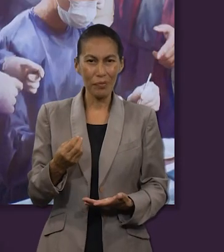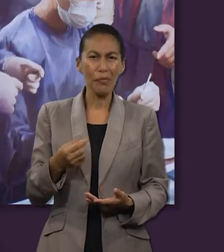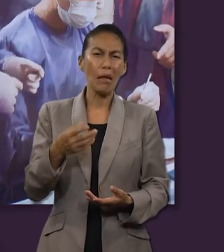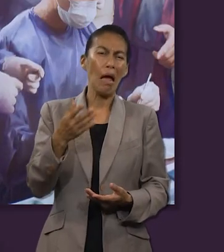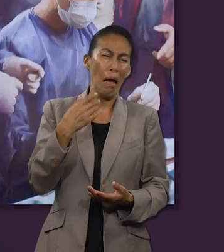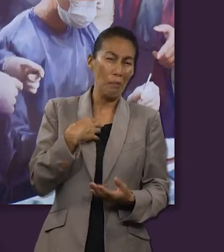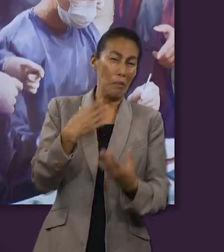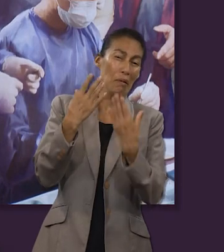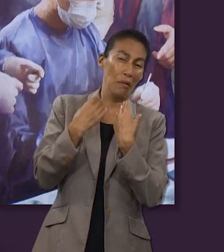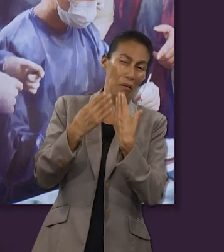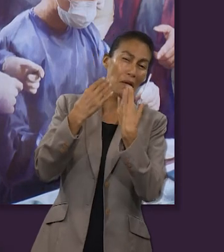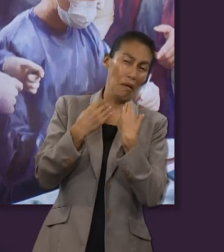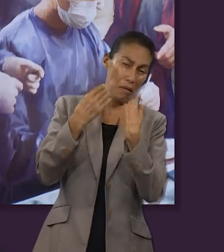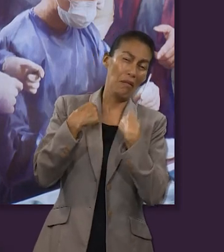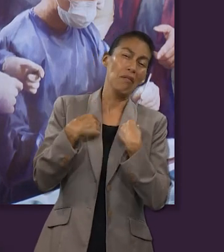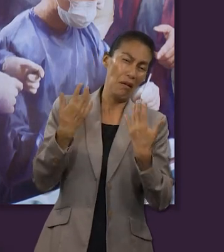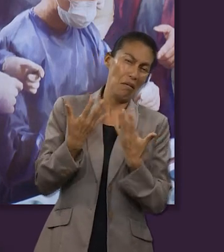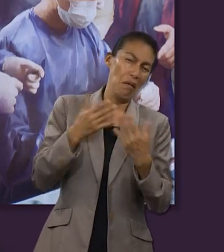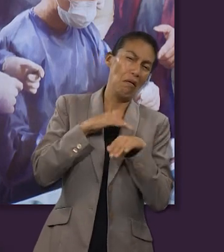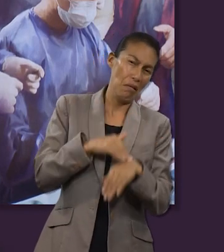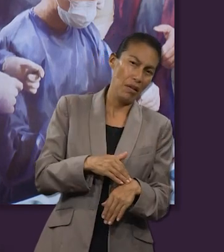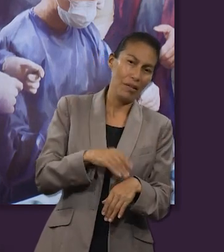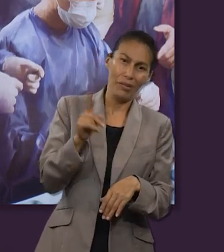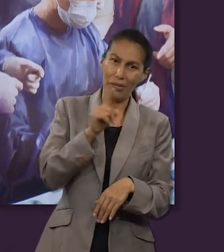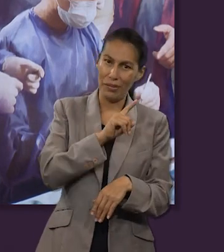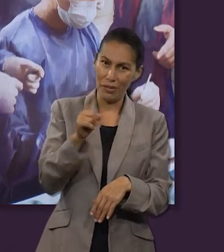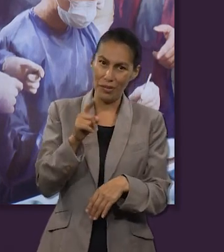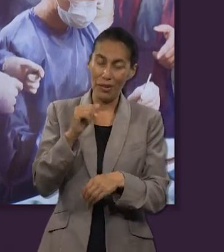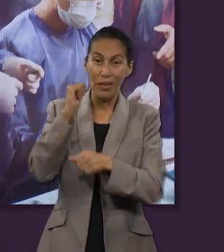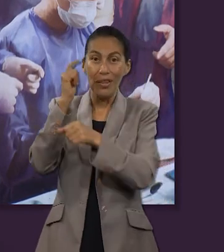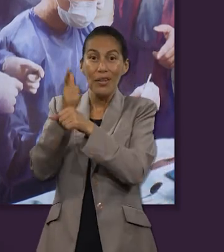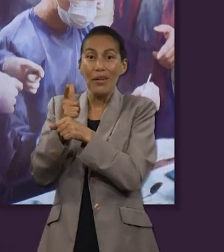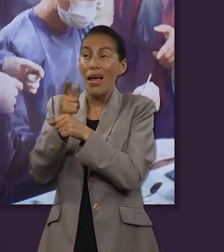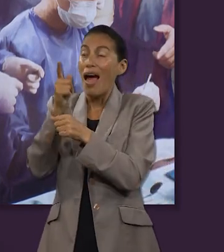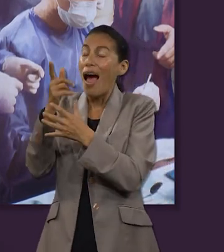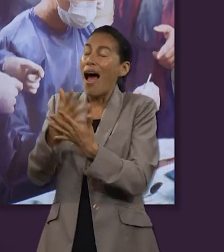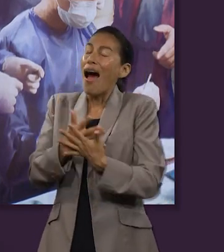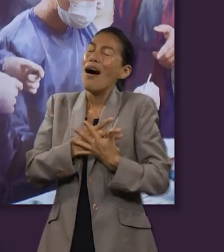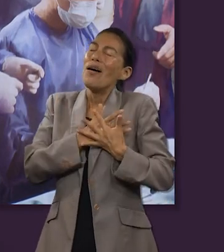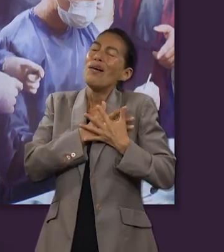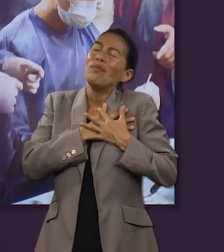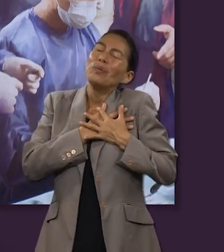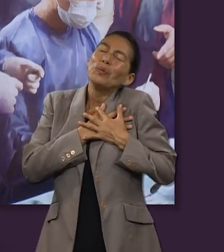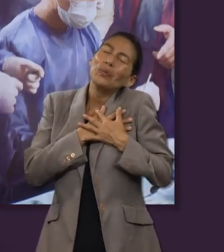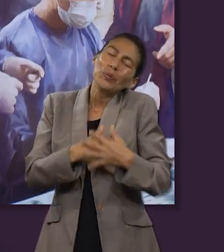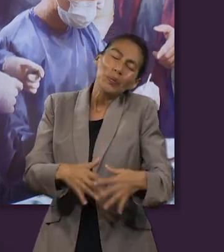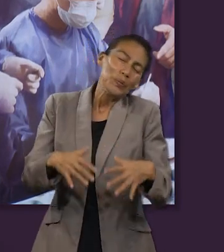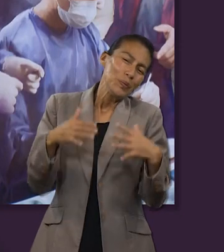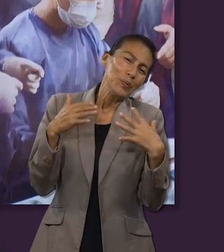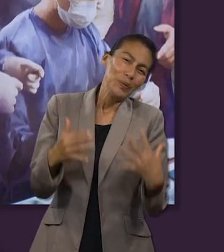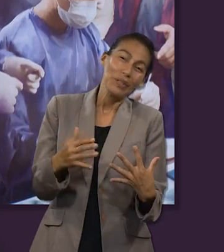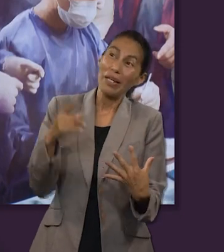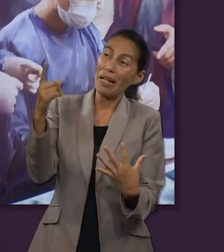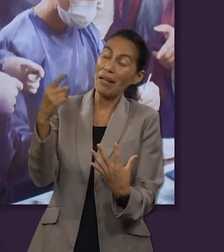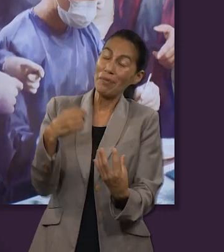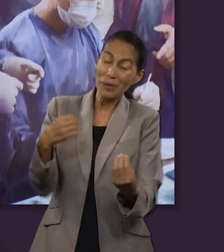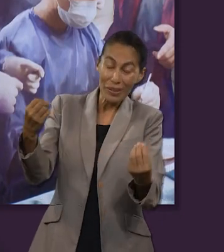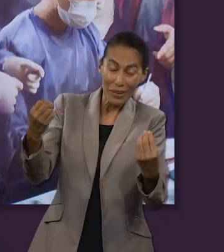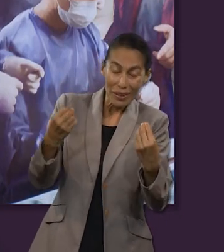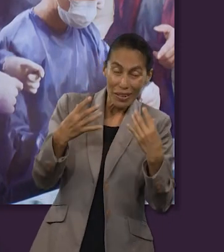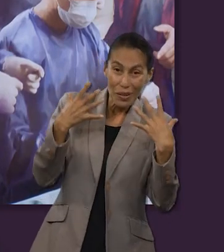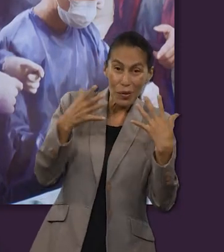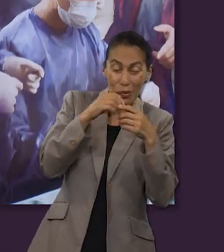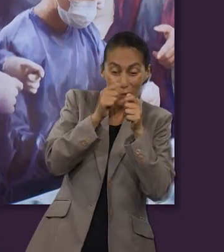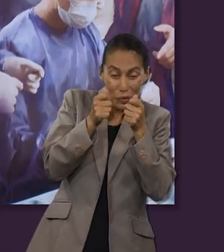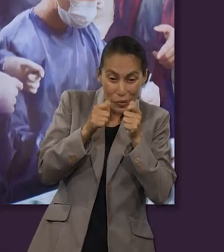vida religiosa solo porque nos enseñaron o porque tenemos que sino que nos damos cuenta que ese amor tan infinito ese ser